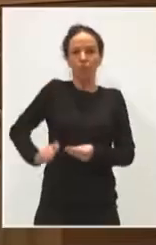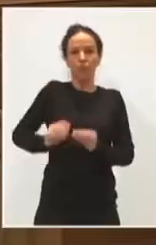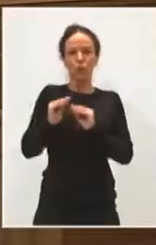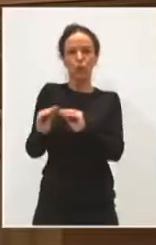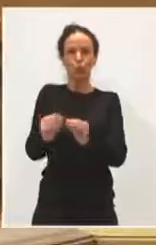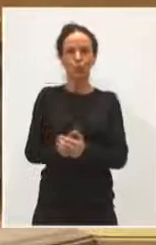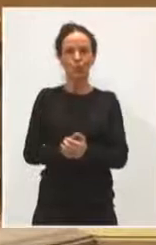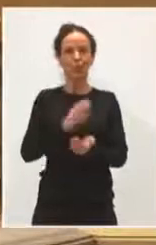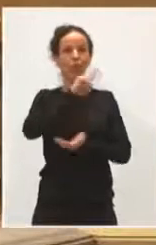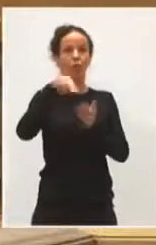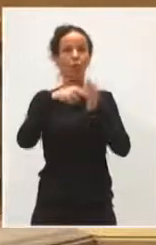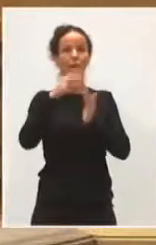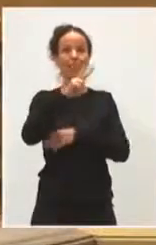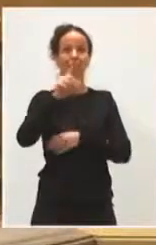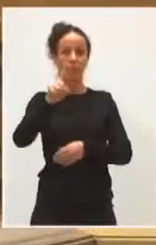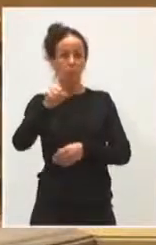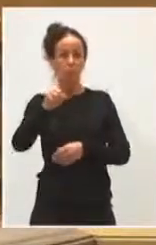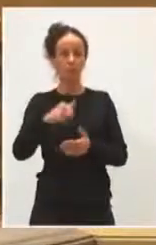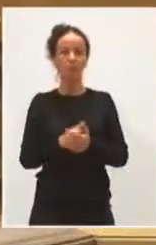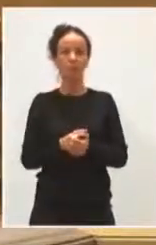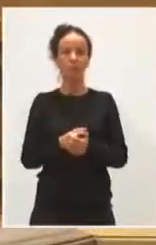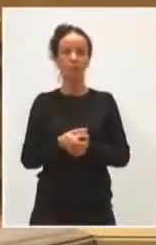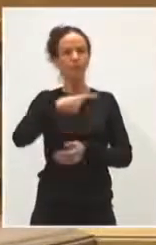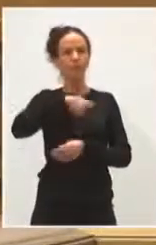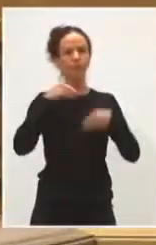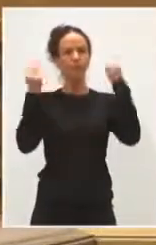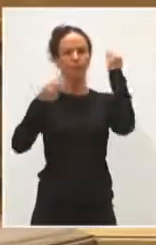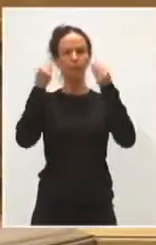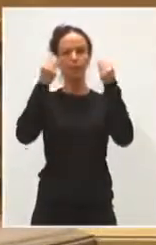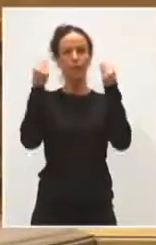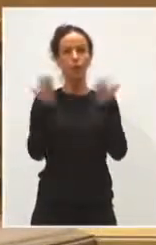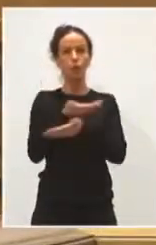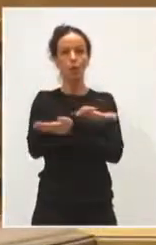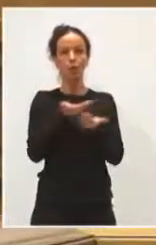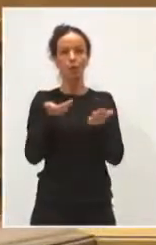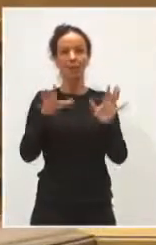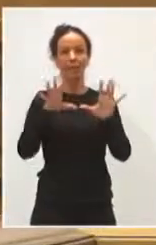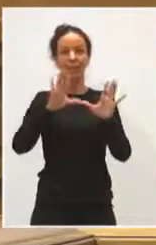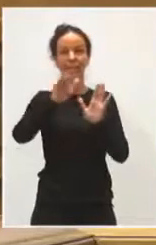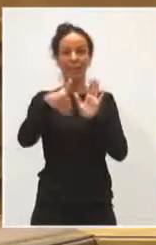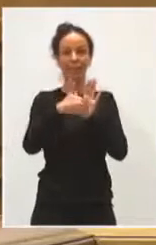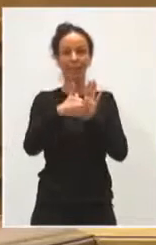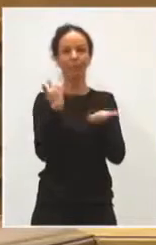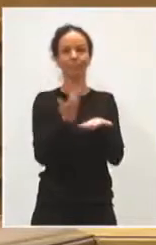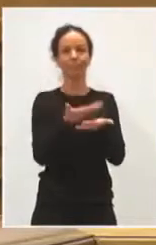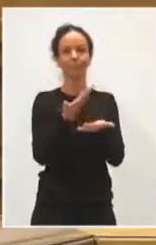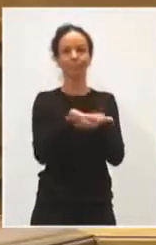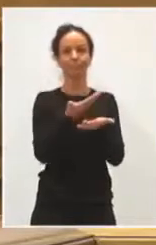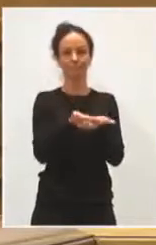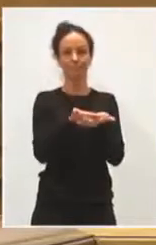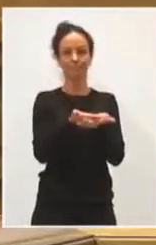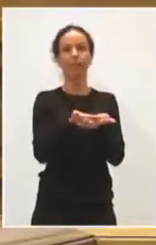En el 2021 vamos a plantear una oferta de 10.000 certificaciones de